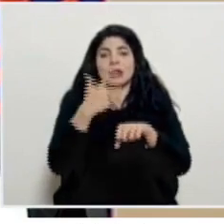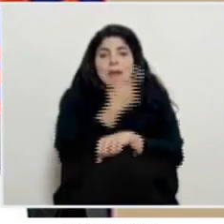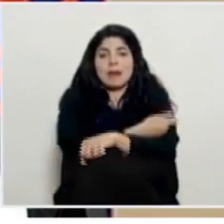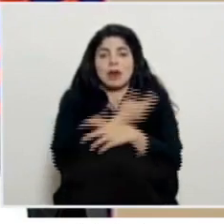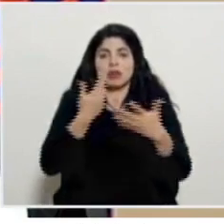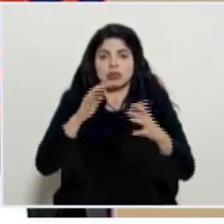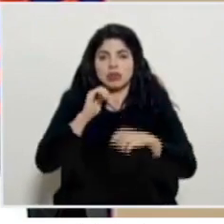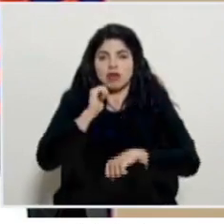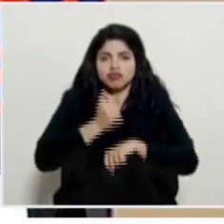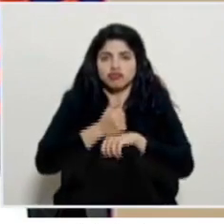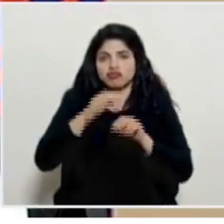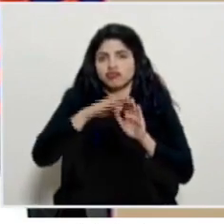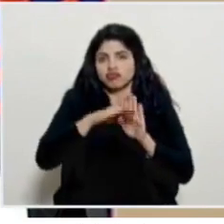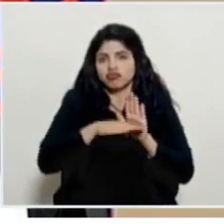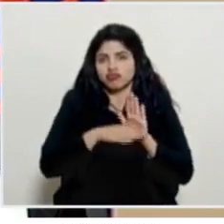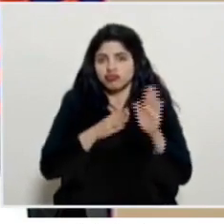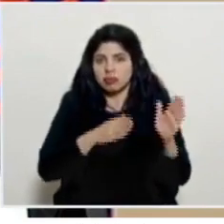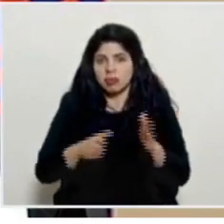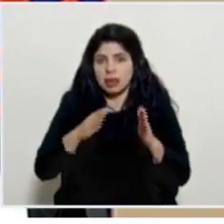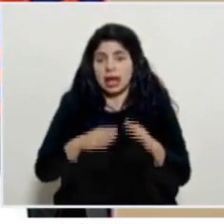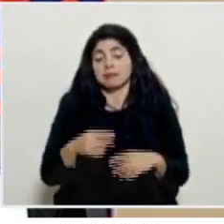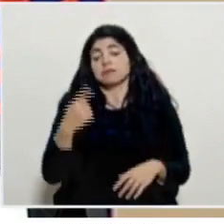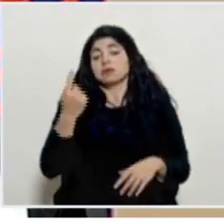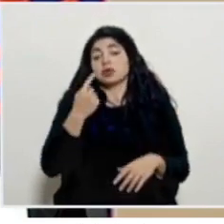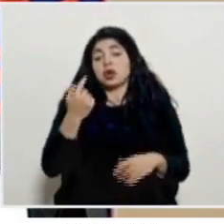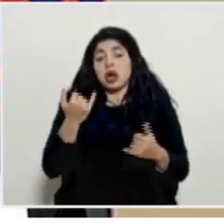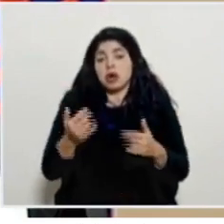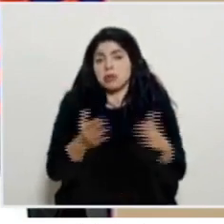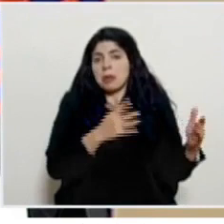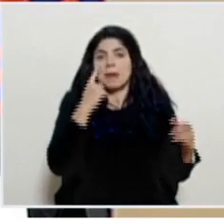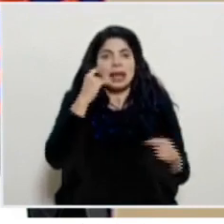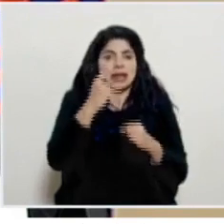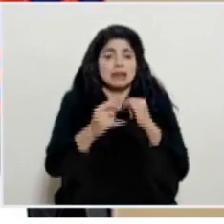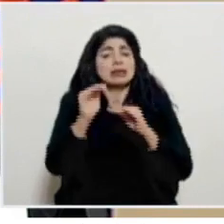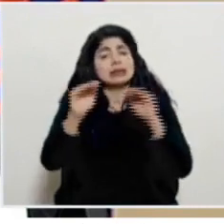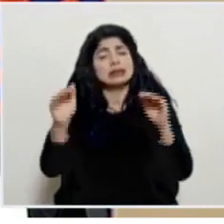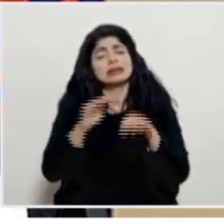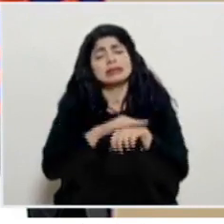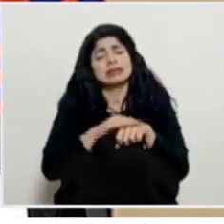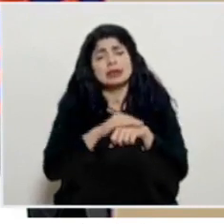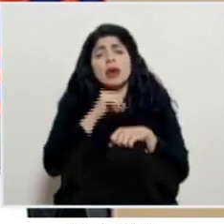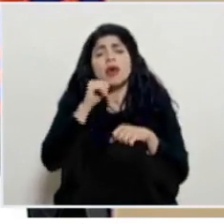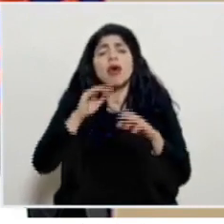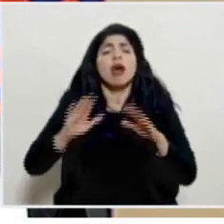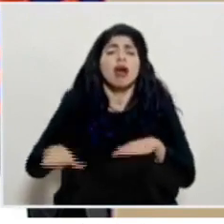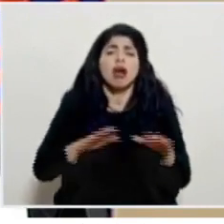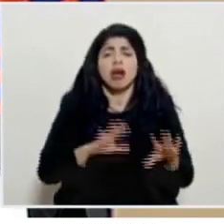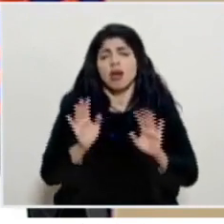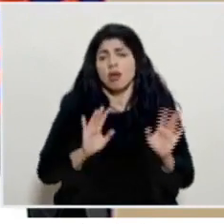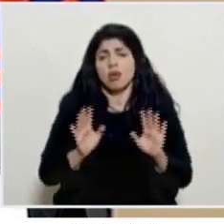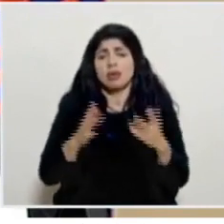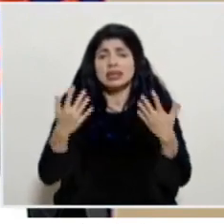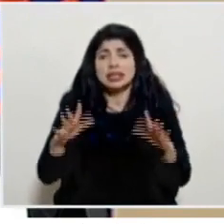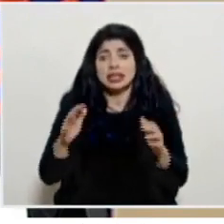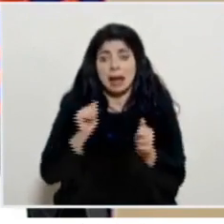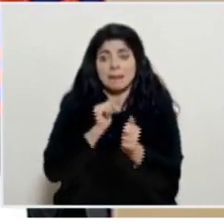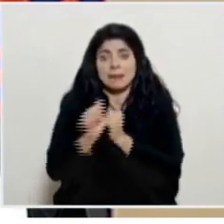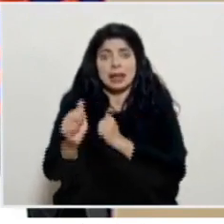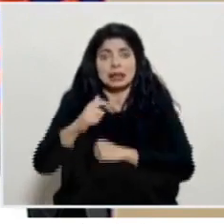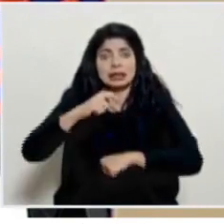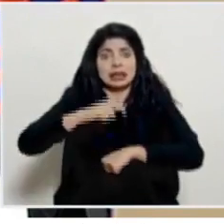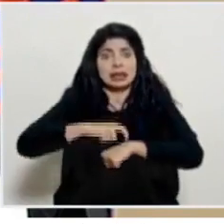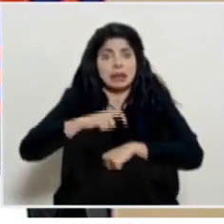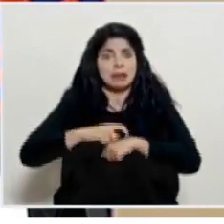Vacunación y Epidemiología yo nada más termino haciendo el llamado a no bajar la guardia hemos pasado un periodo